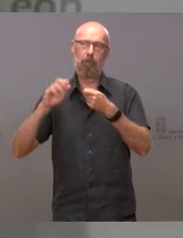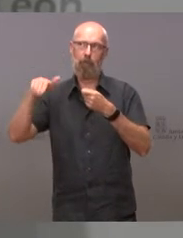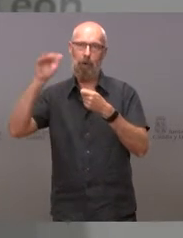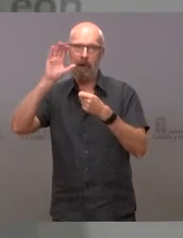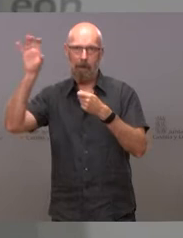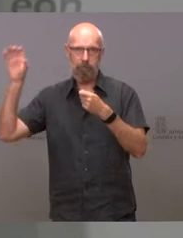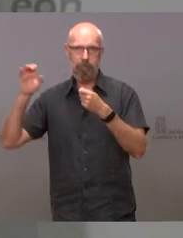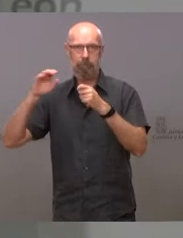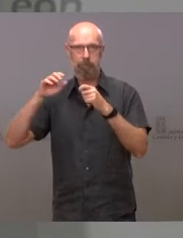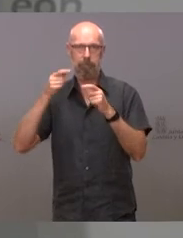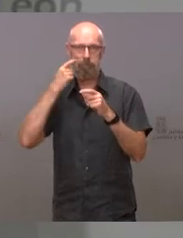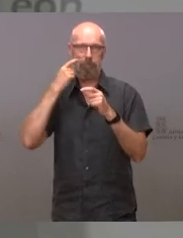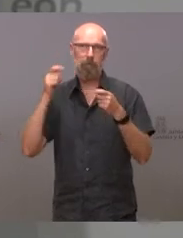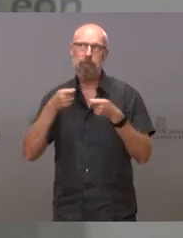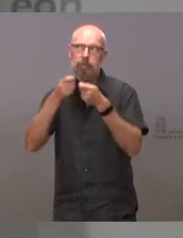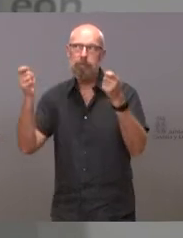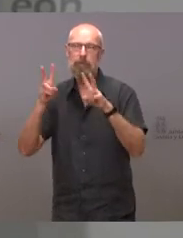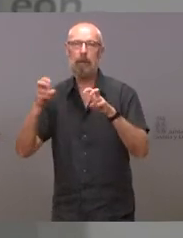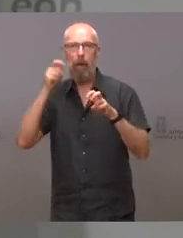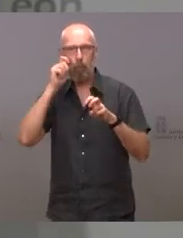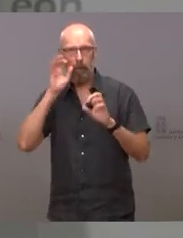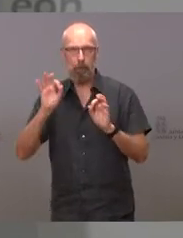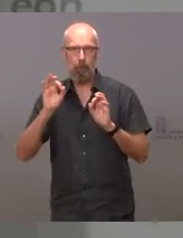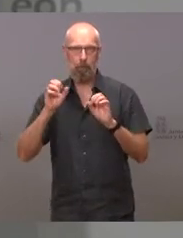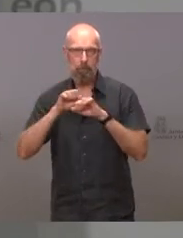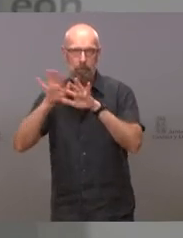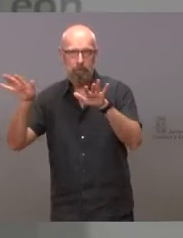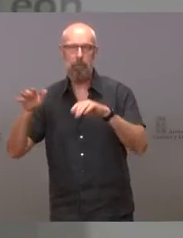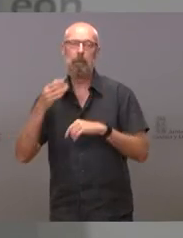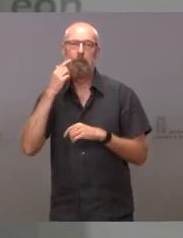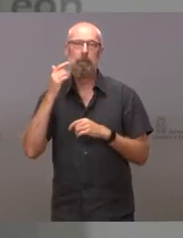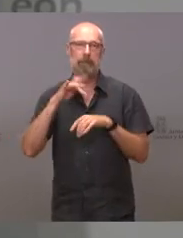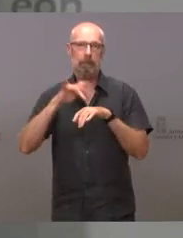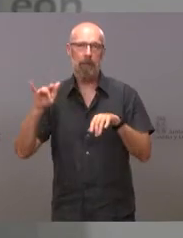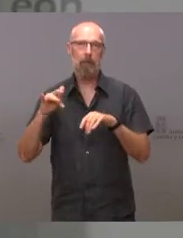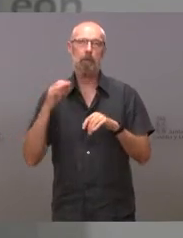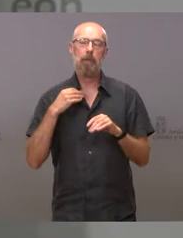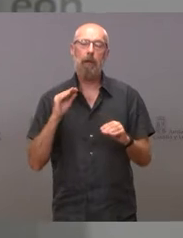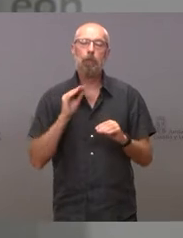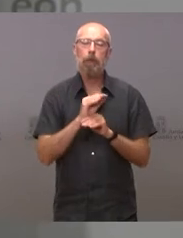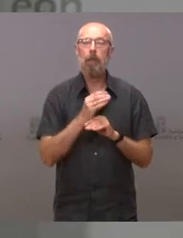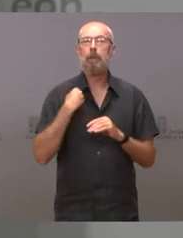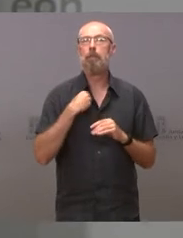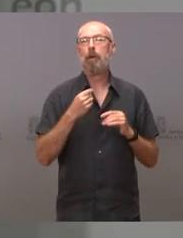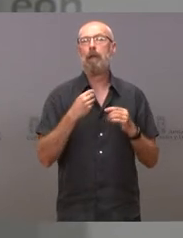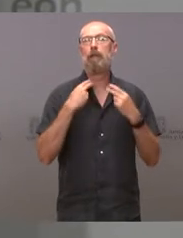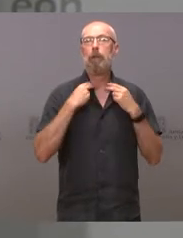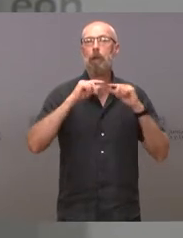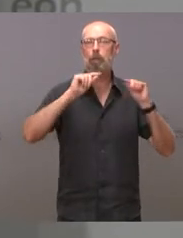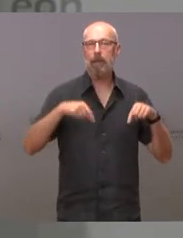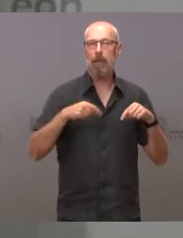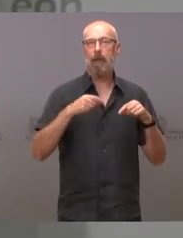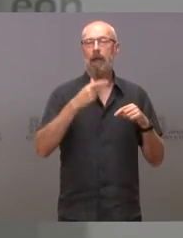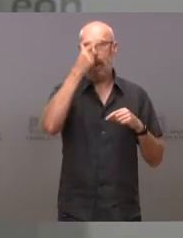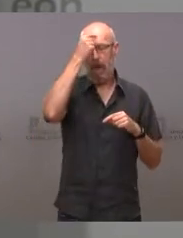turística. Se trata de unas subvenciones destinadas a las Diputaciones Provinciales de Ávila, Palencia, Soria y Valladolid, a los